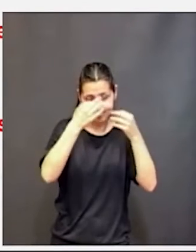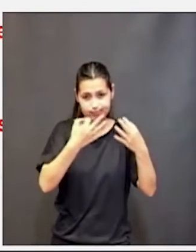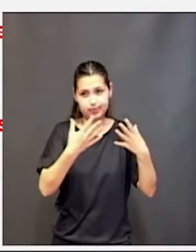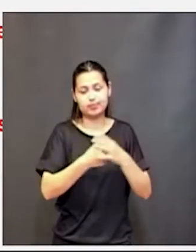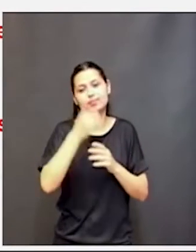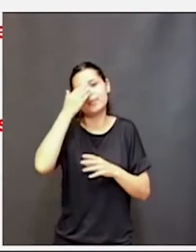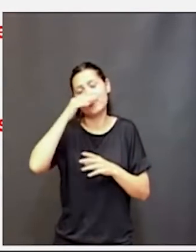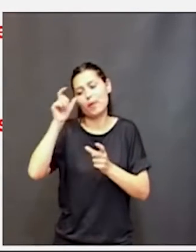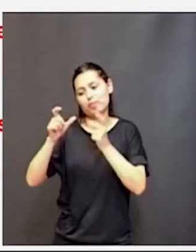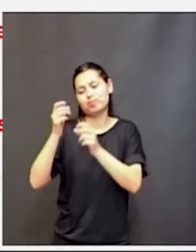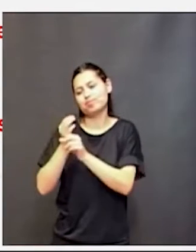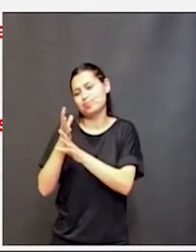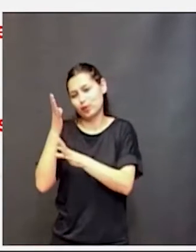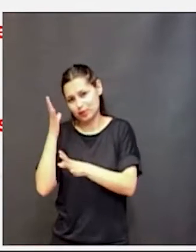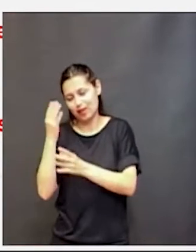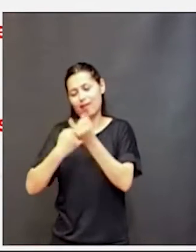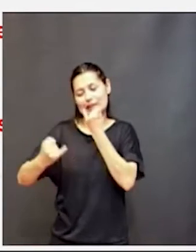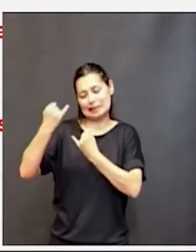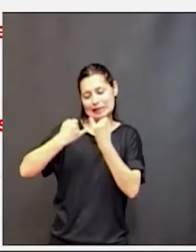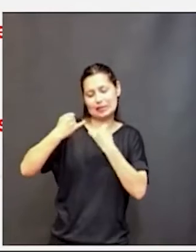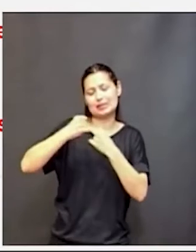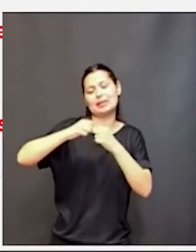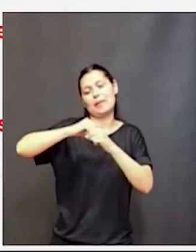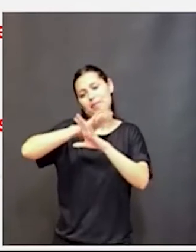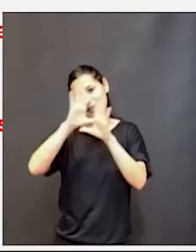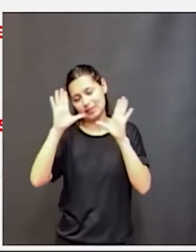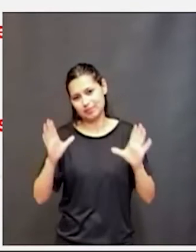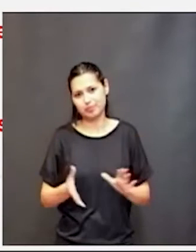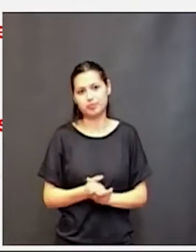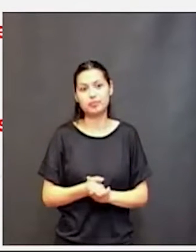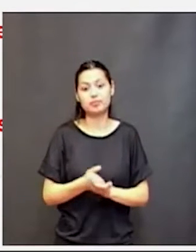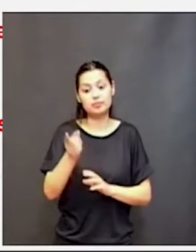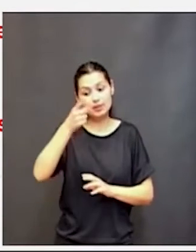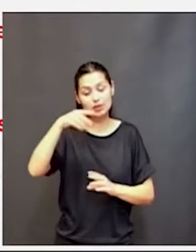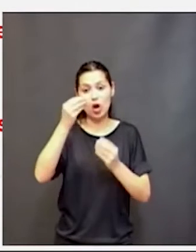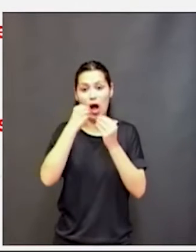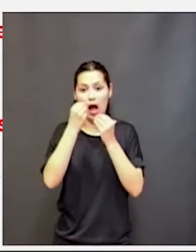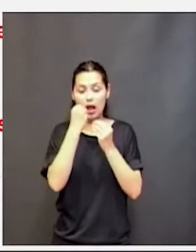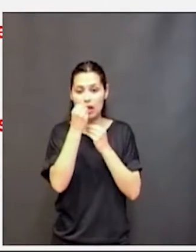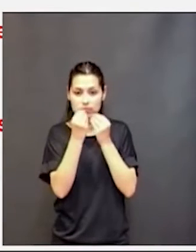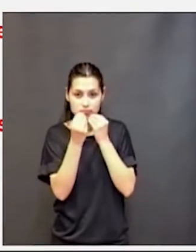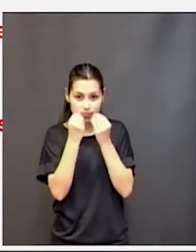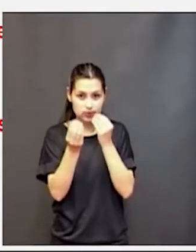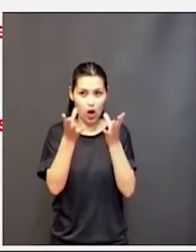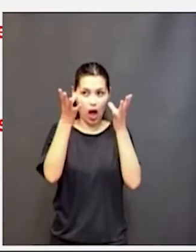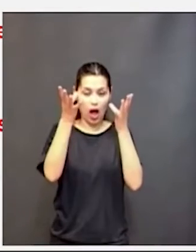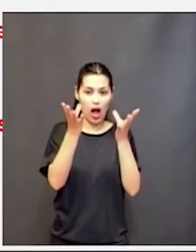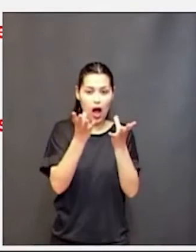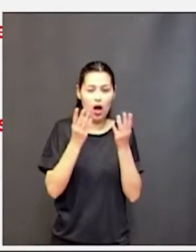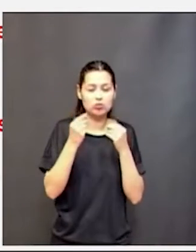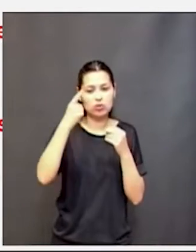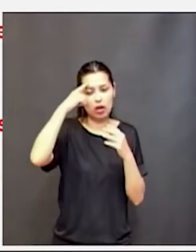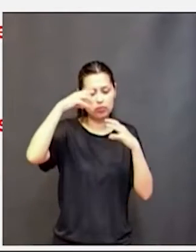nos van a contar con mejor detalle hacen que se mejore el metabolismo para lo que implica el desarrollo cognitivo